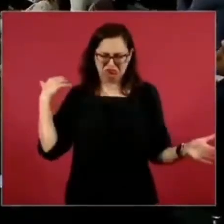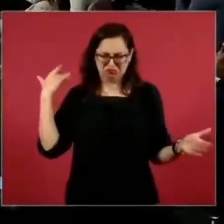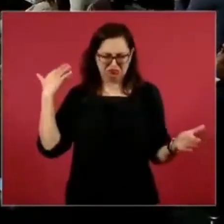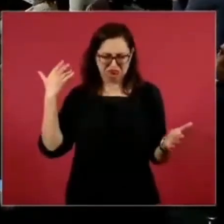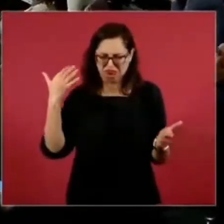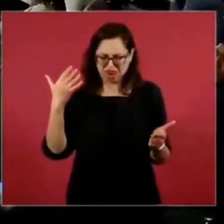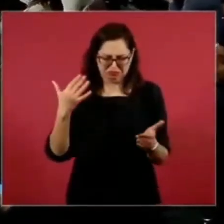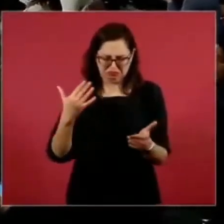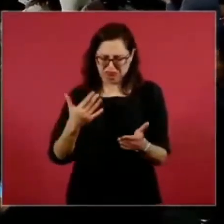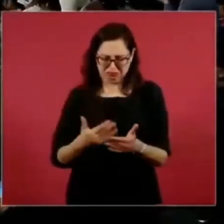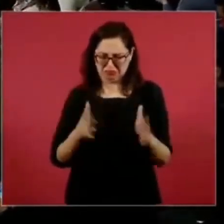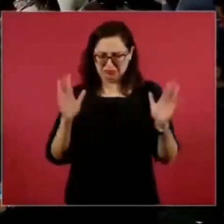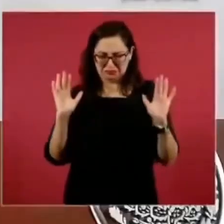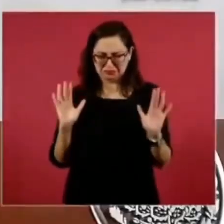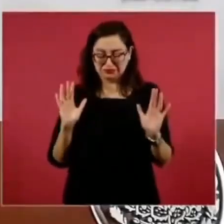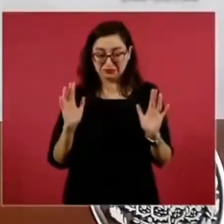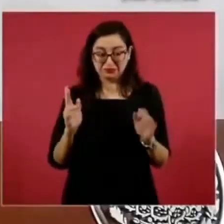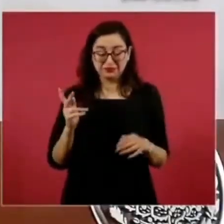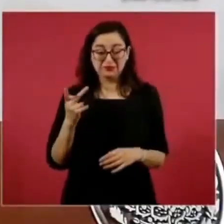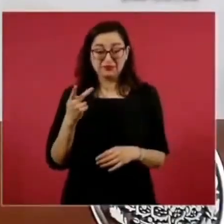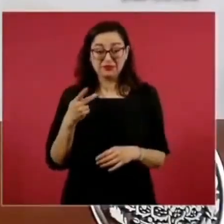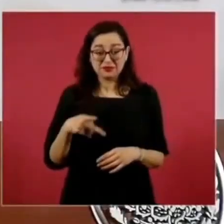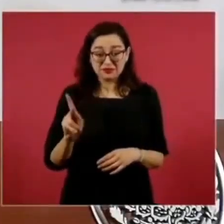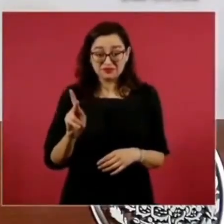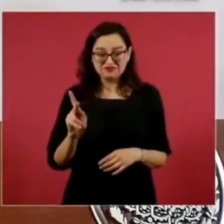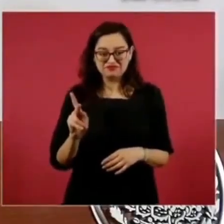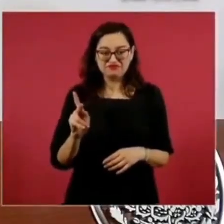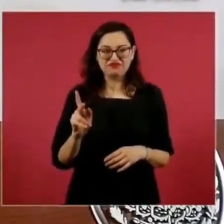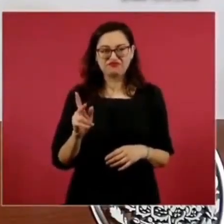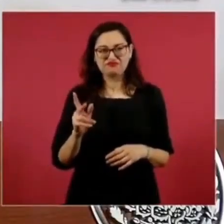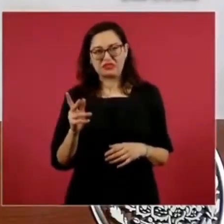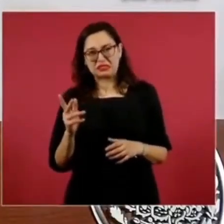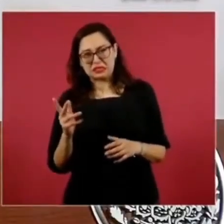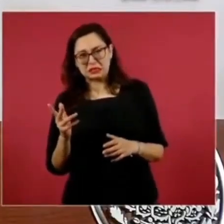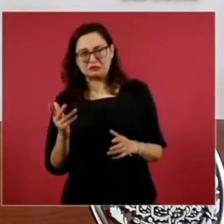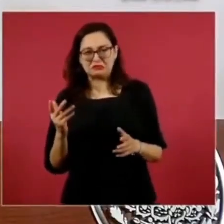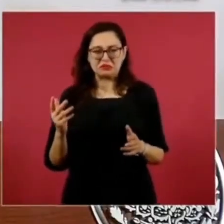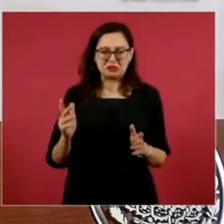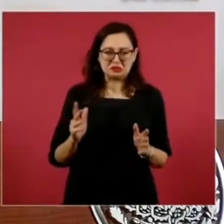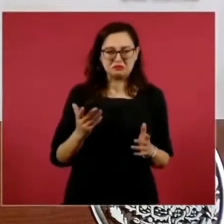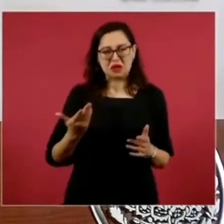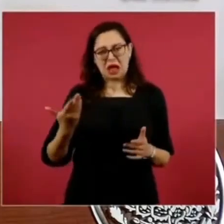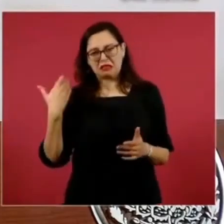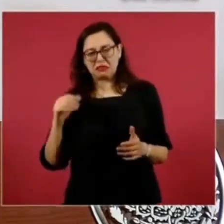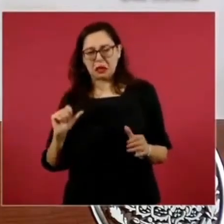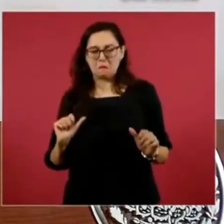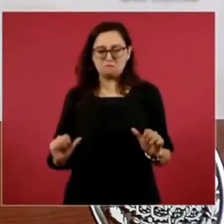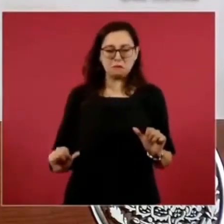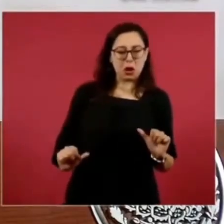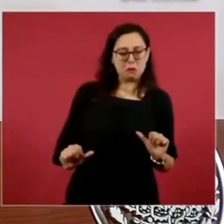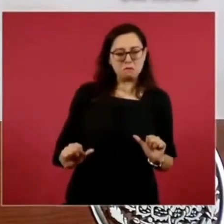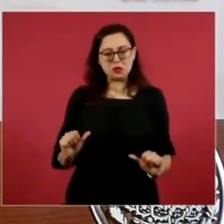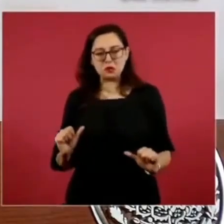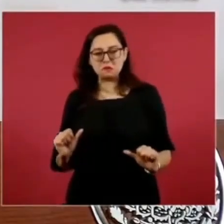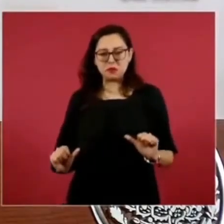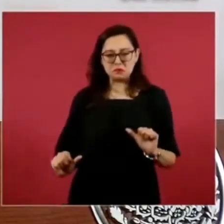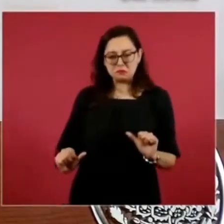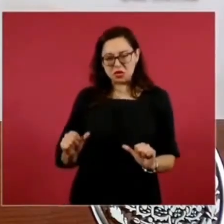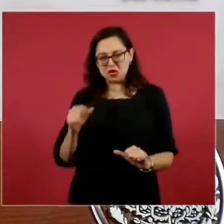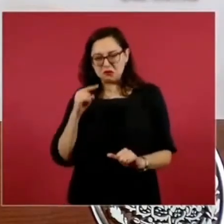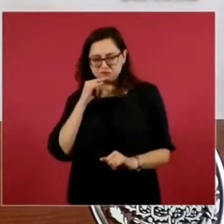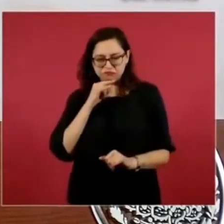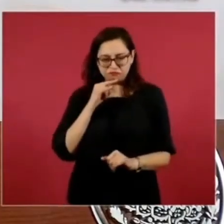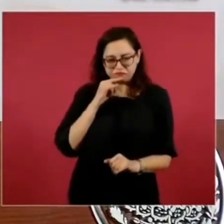cuidaban y ahora están completamente